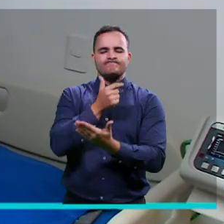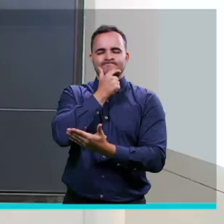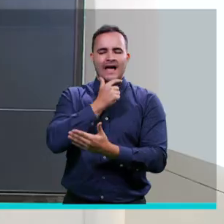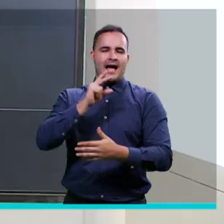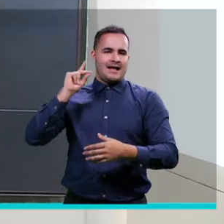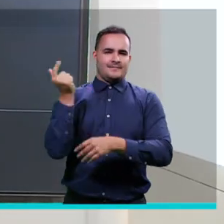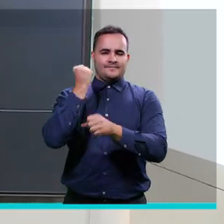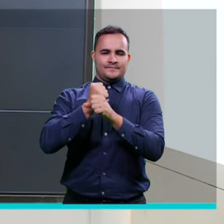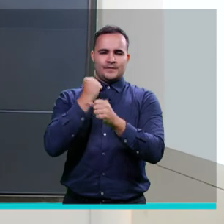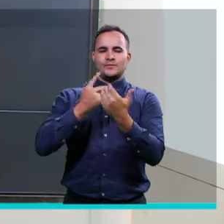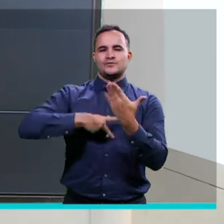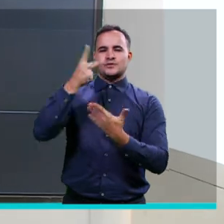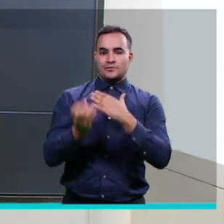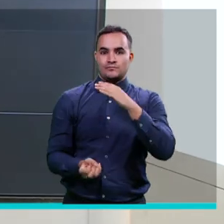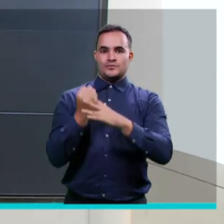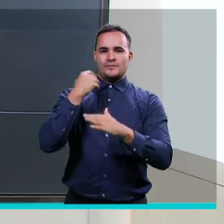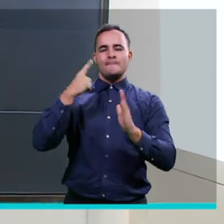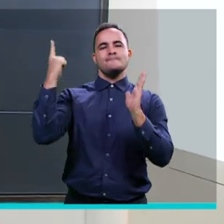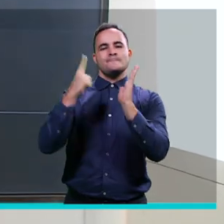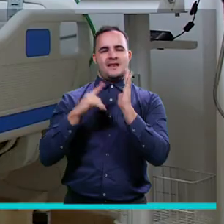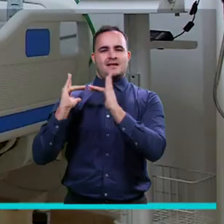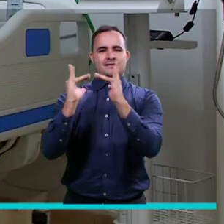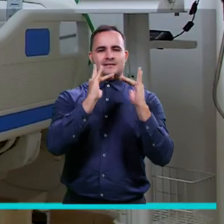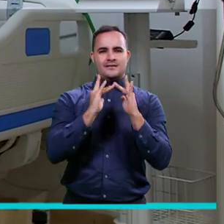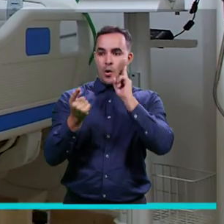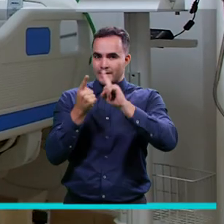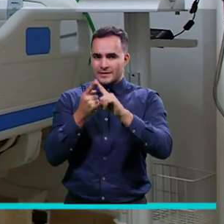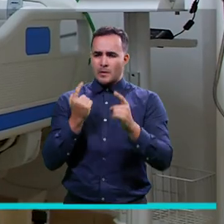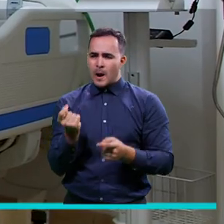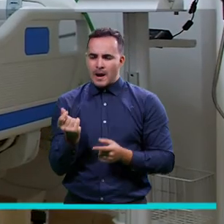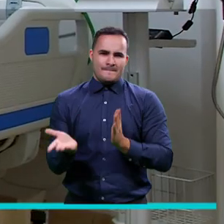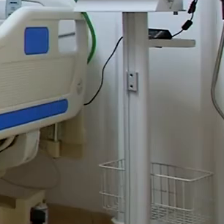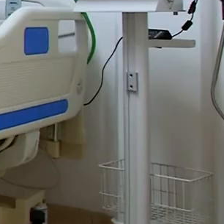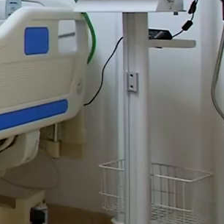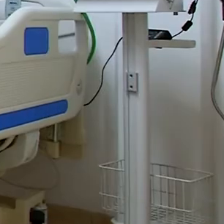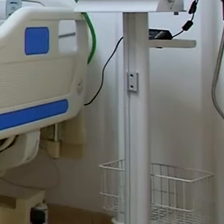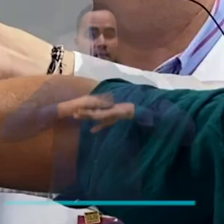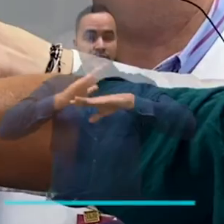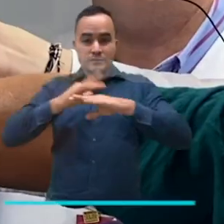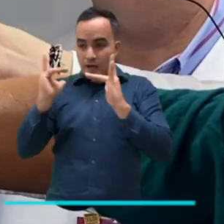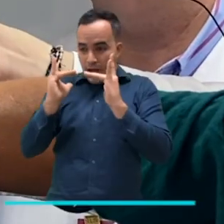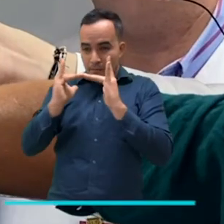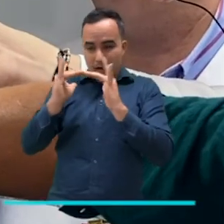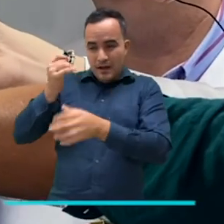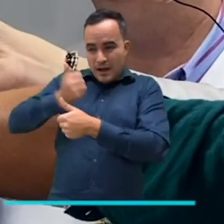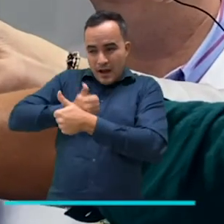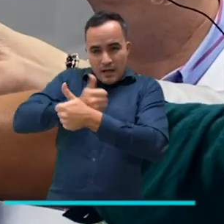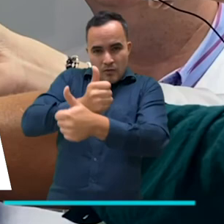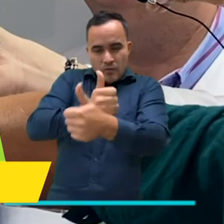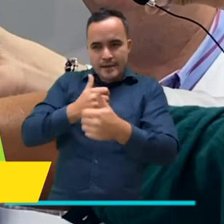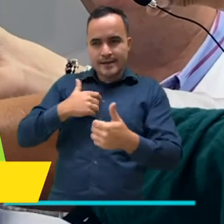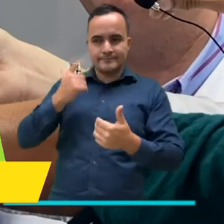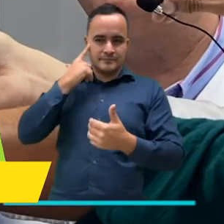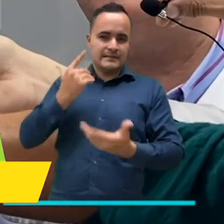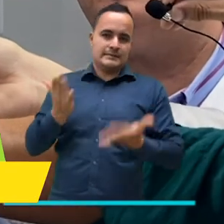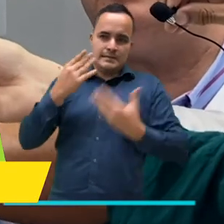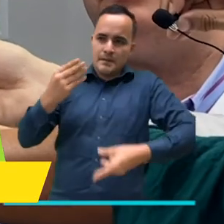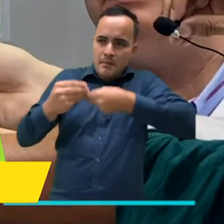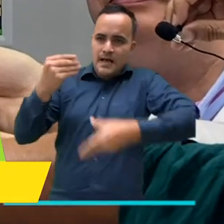esto fue la creación del Plan 1000, que buscaba llegar a mil camas UCI. Cada cama de estas nos permite